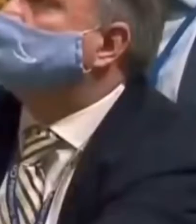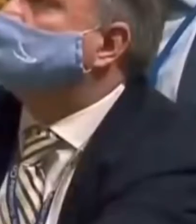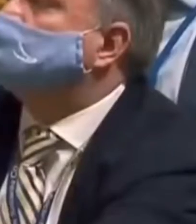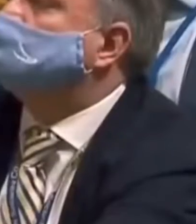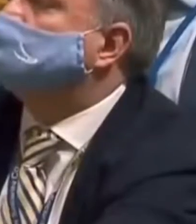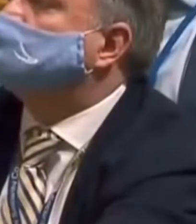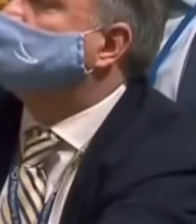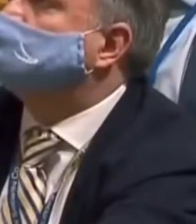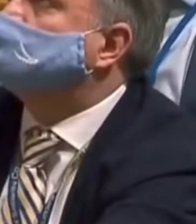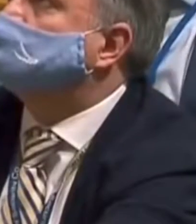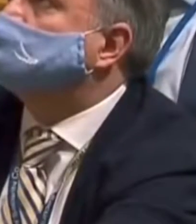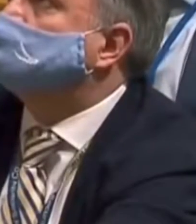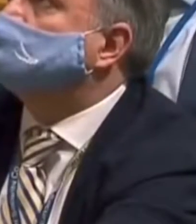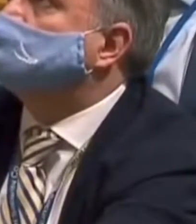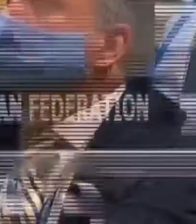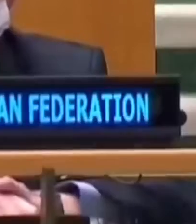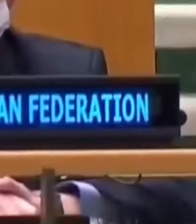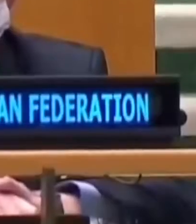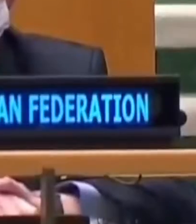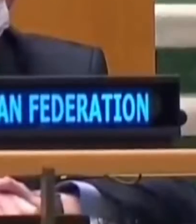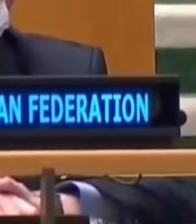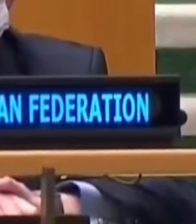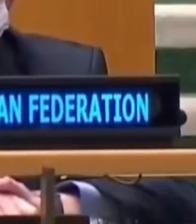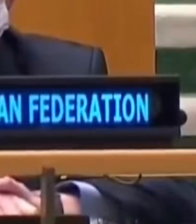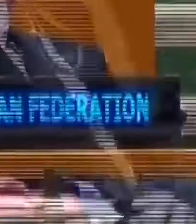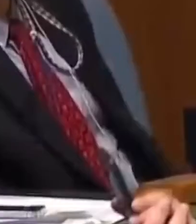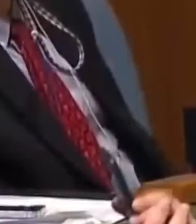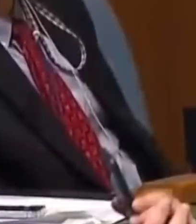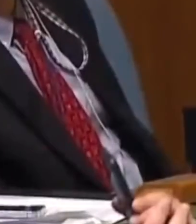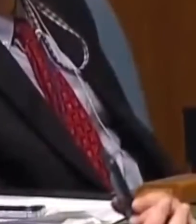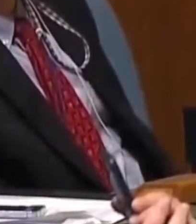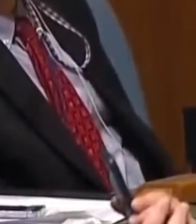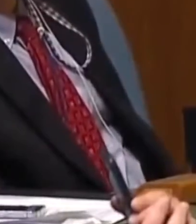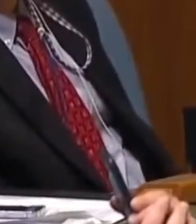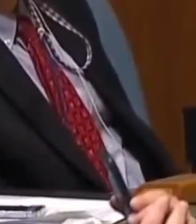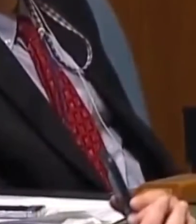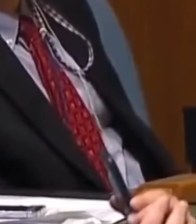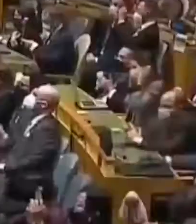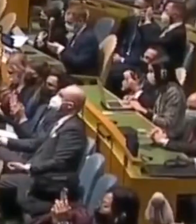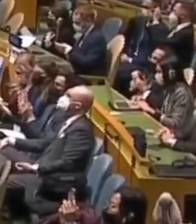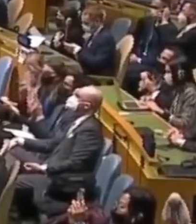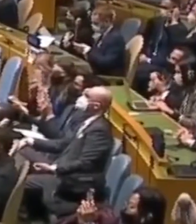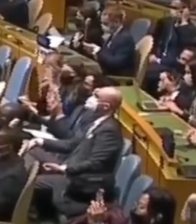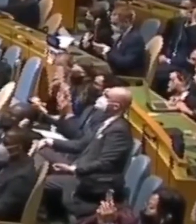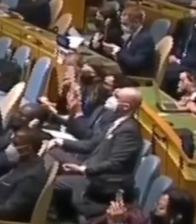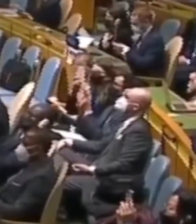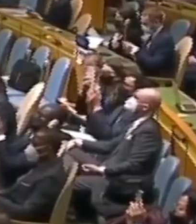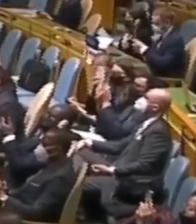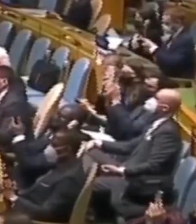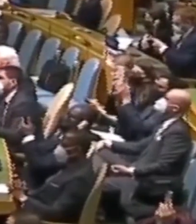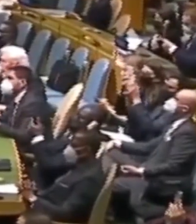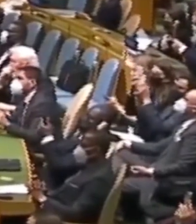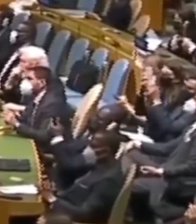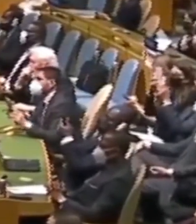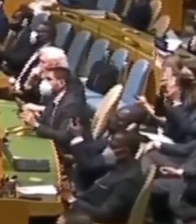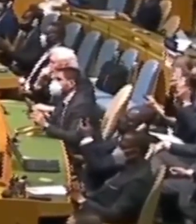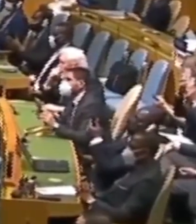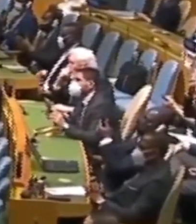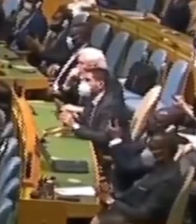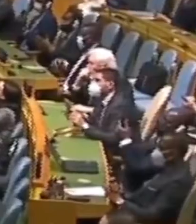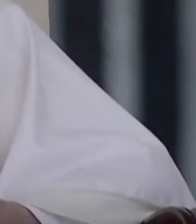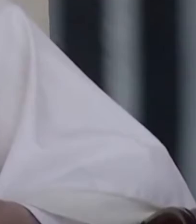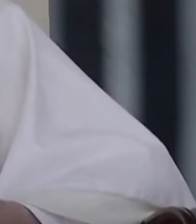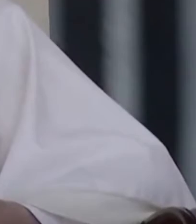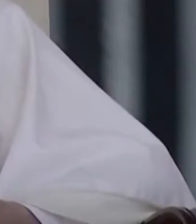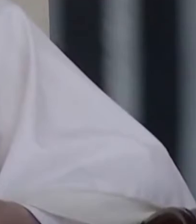Antonio Guterres, al primer ministro de la India, a Narendra Modi, el mejor aceptado en su pueblo, y el tercero sería